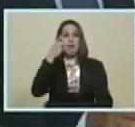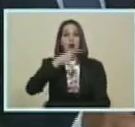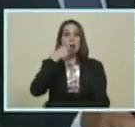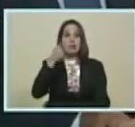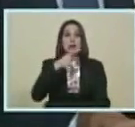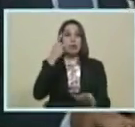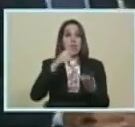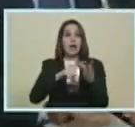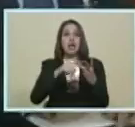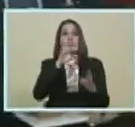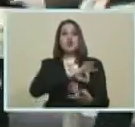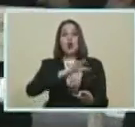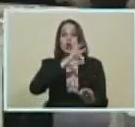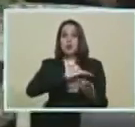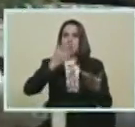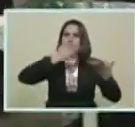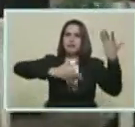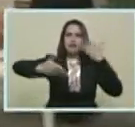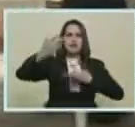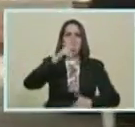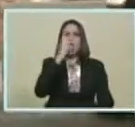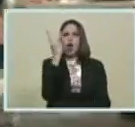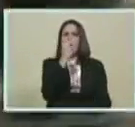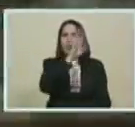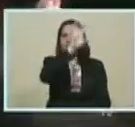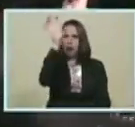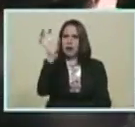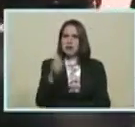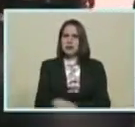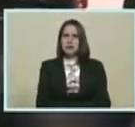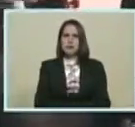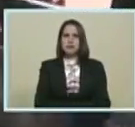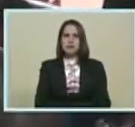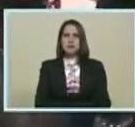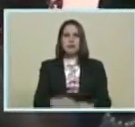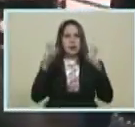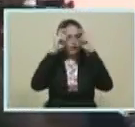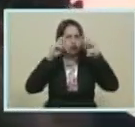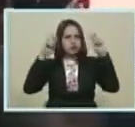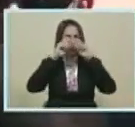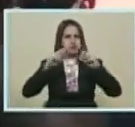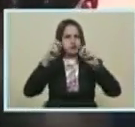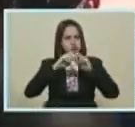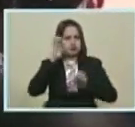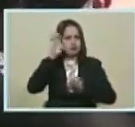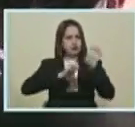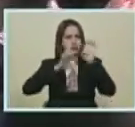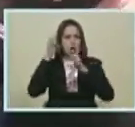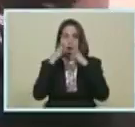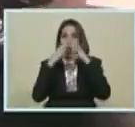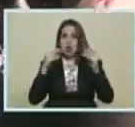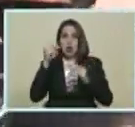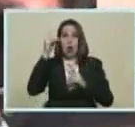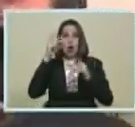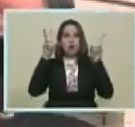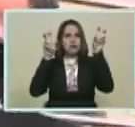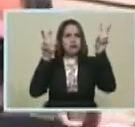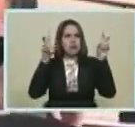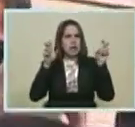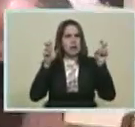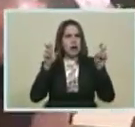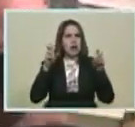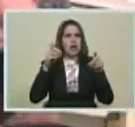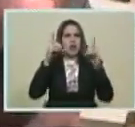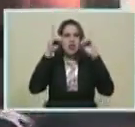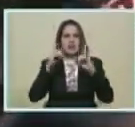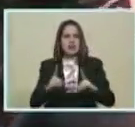Y de materia social Para el bienestar De ambas naciones Hemos estado Revisando Todos los temas Tomando decisiones Fortalecimiento